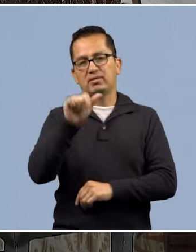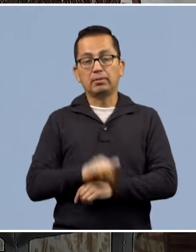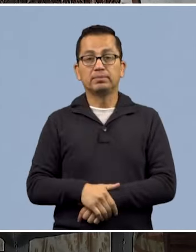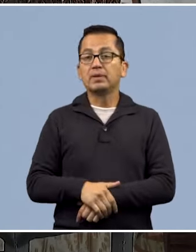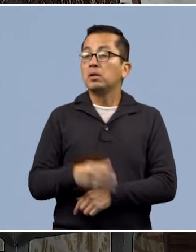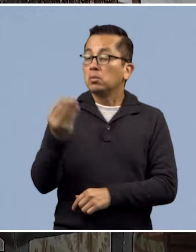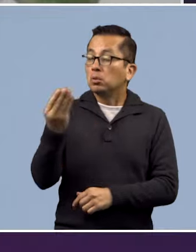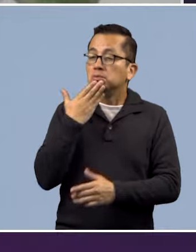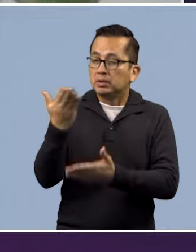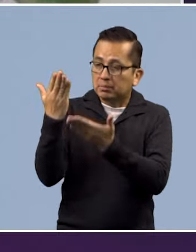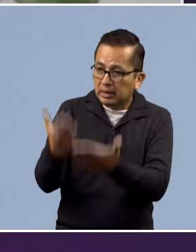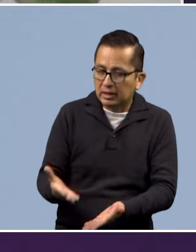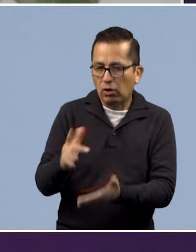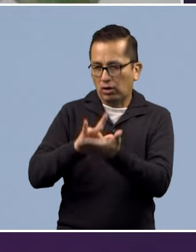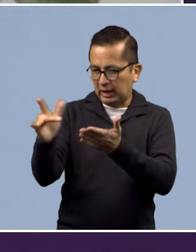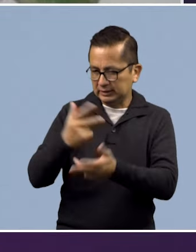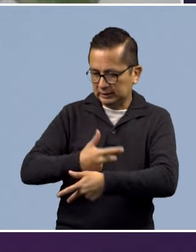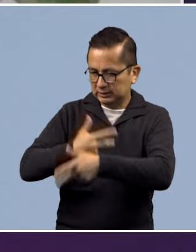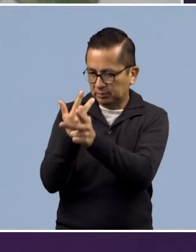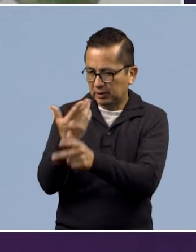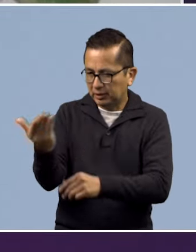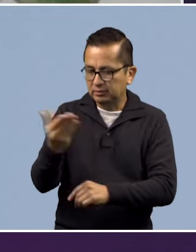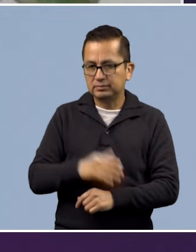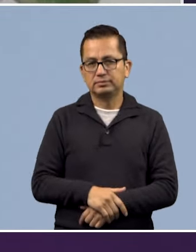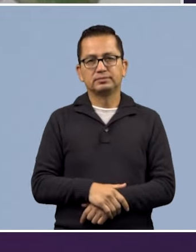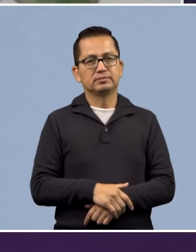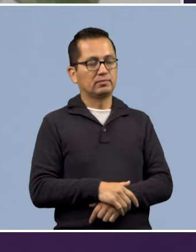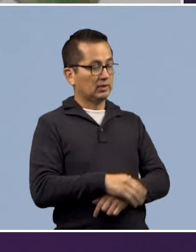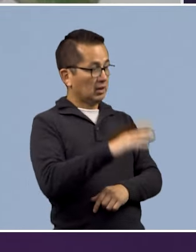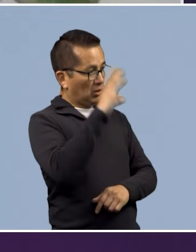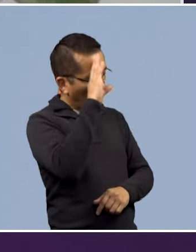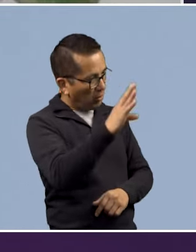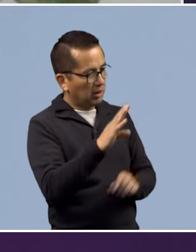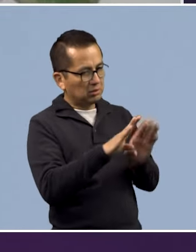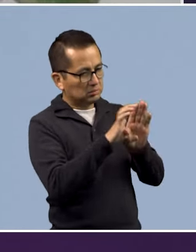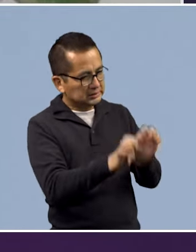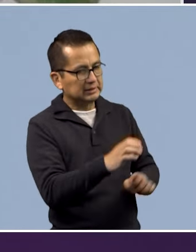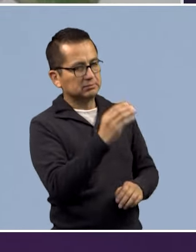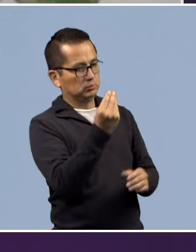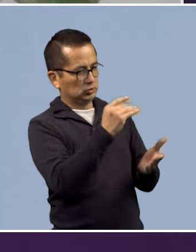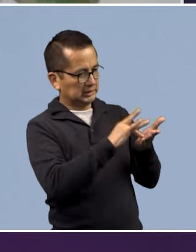esta videollamada. Hola, ¿qué tal? Gracias por la invitación.